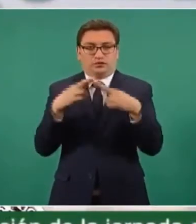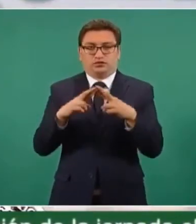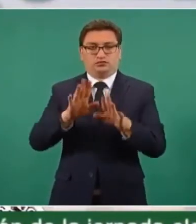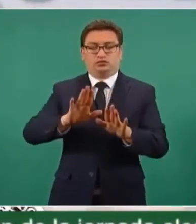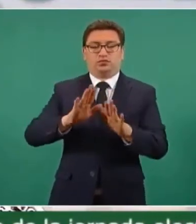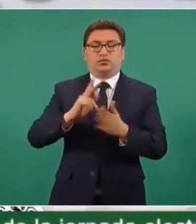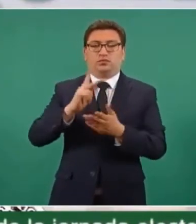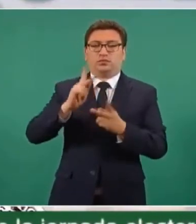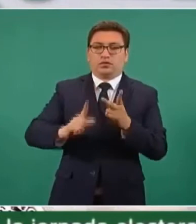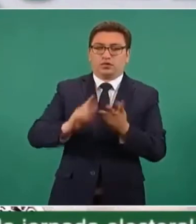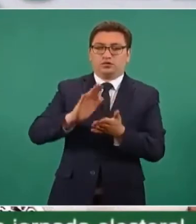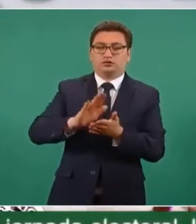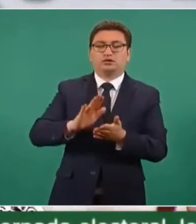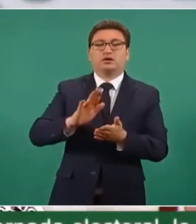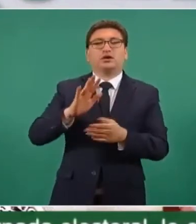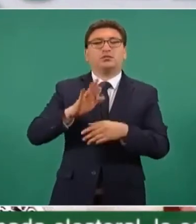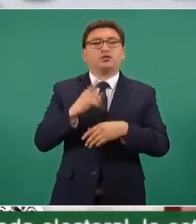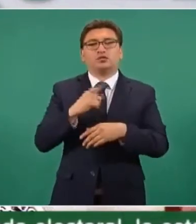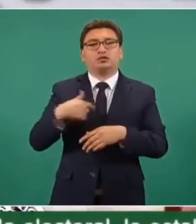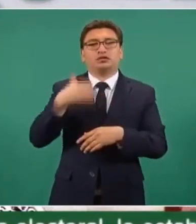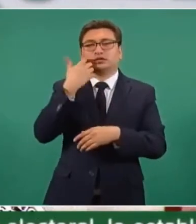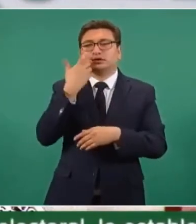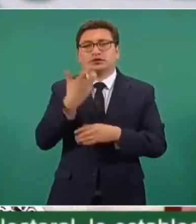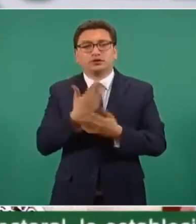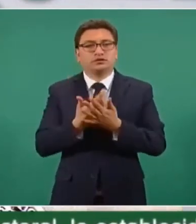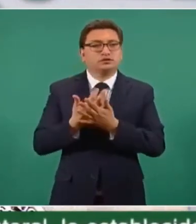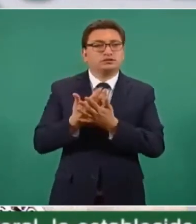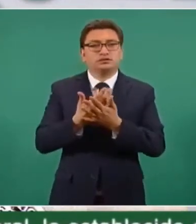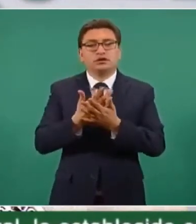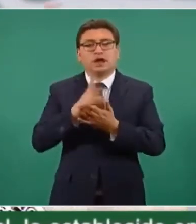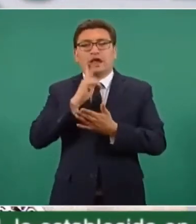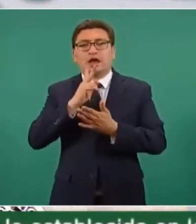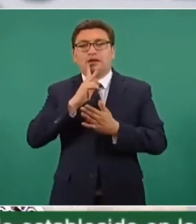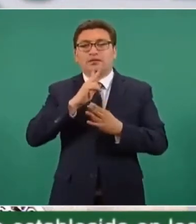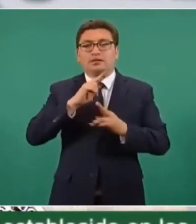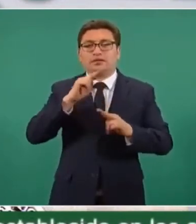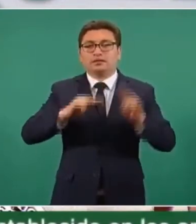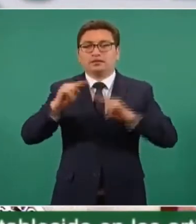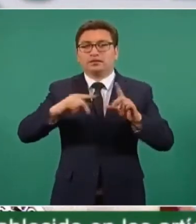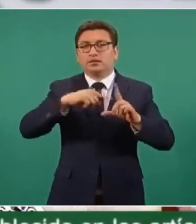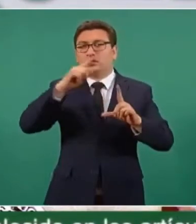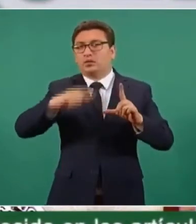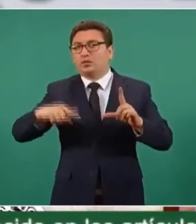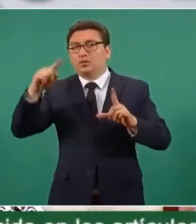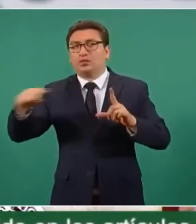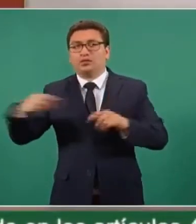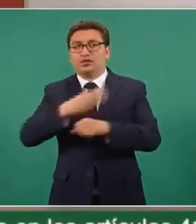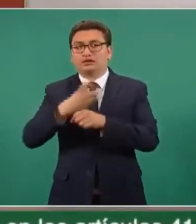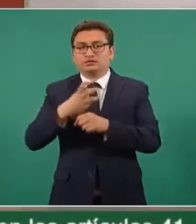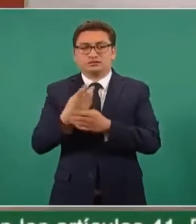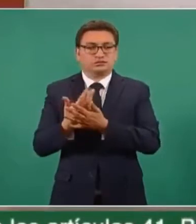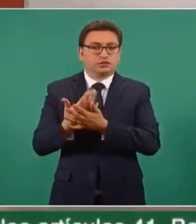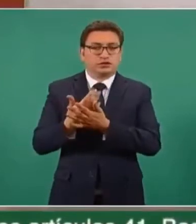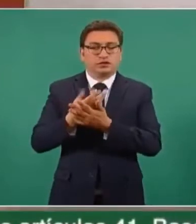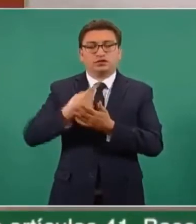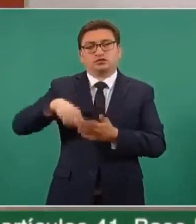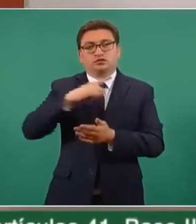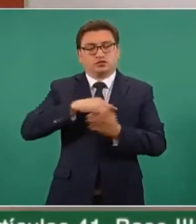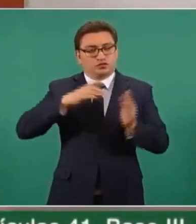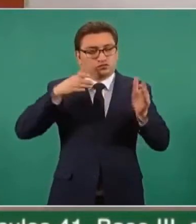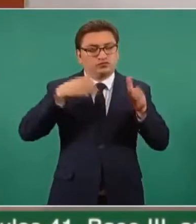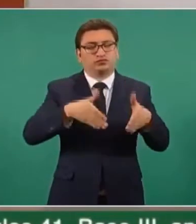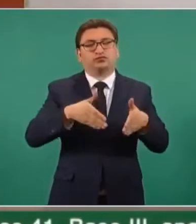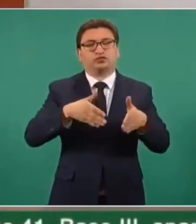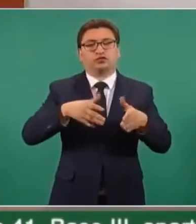para asegurarnos que no se presentara la tercera ola y entonces concentramos el esfuerzo de vacunación en la megalópolis,